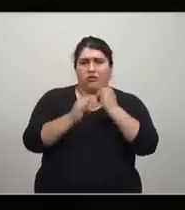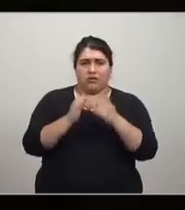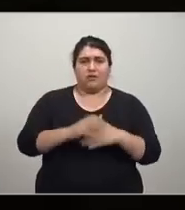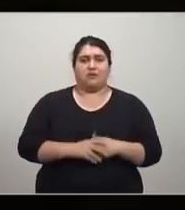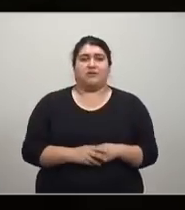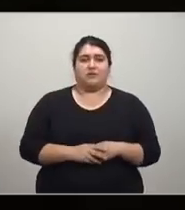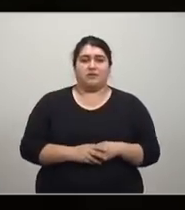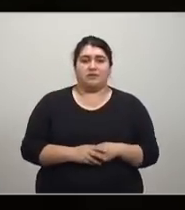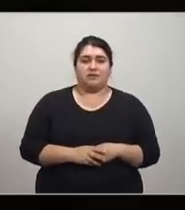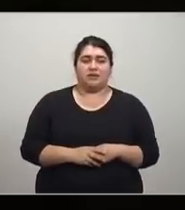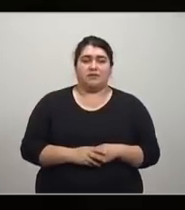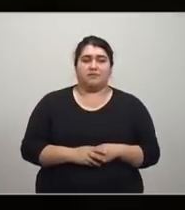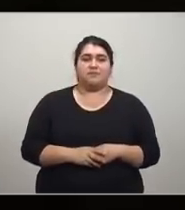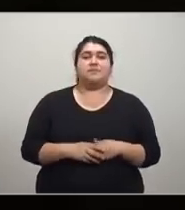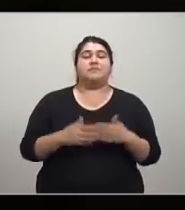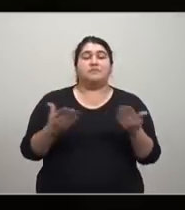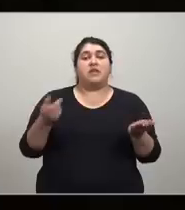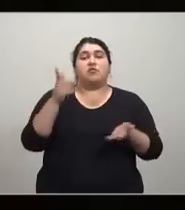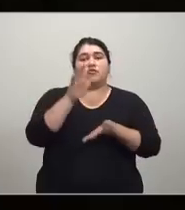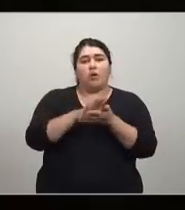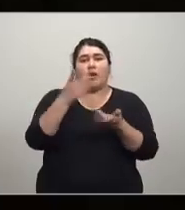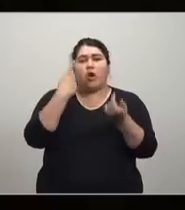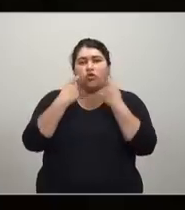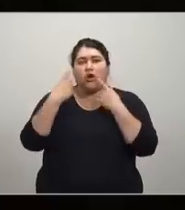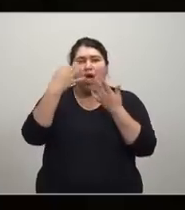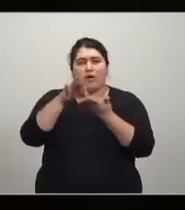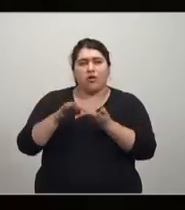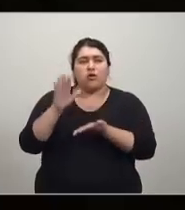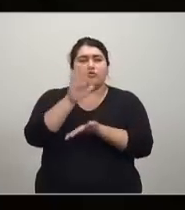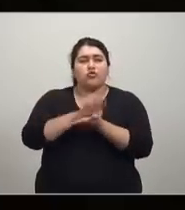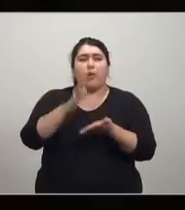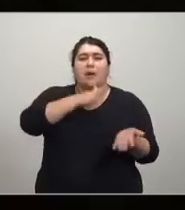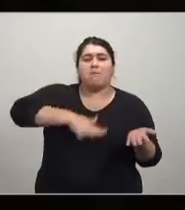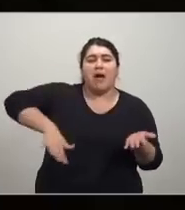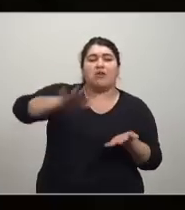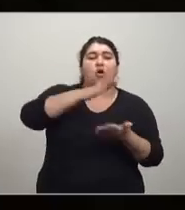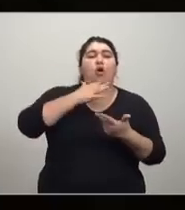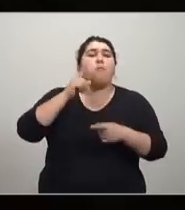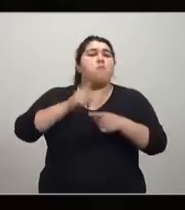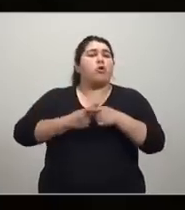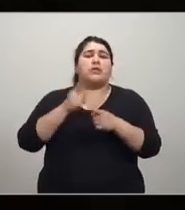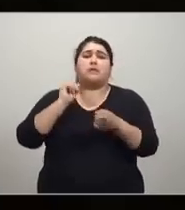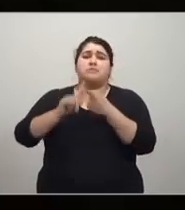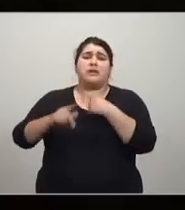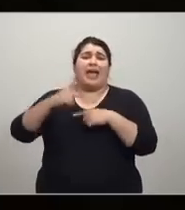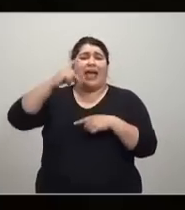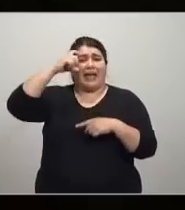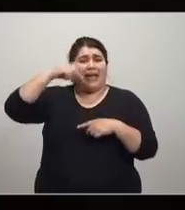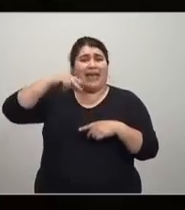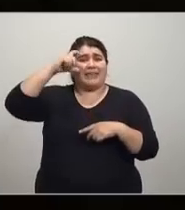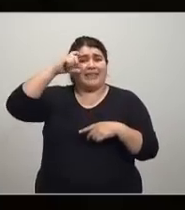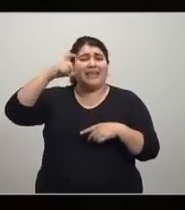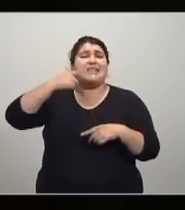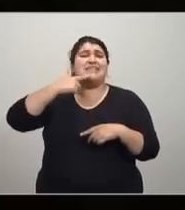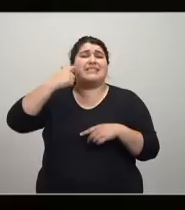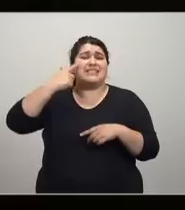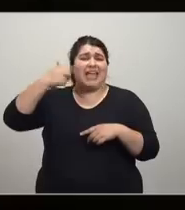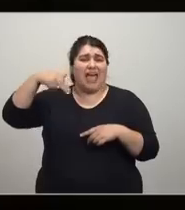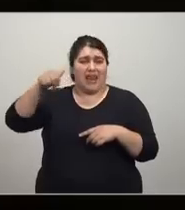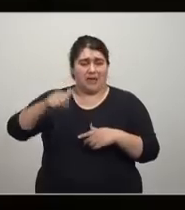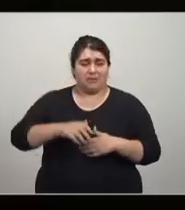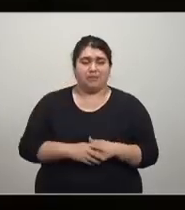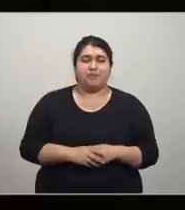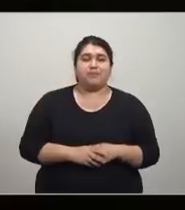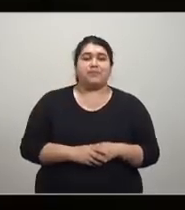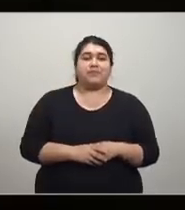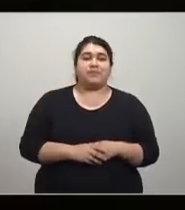y con ella el conjunto de instrumentos y medidas para controlar las llamadas políticas de demanda, simplemente políticas keynesianas de corto plazo, de subempleo también se llama.